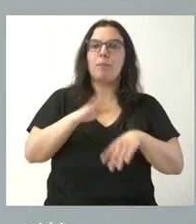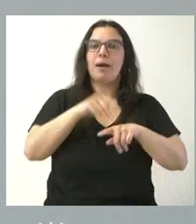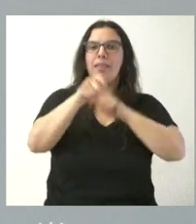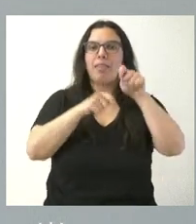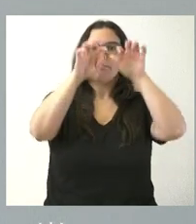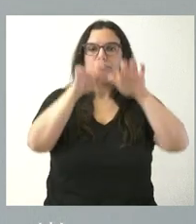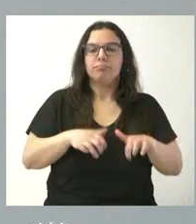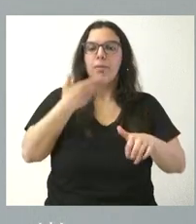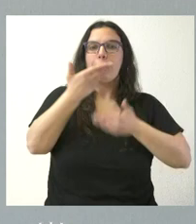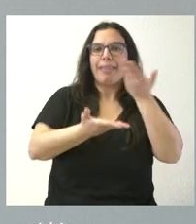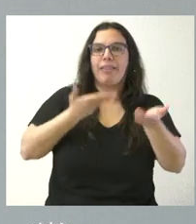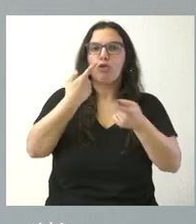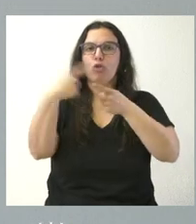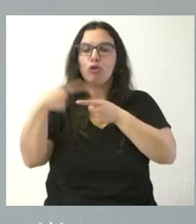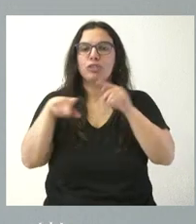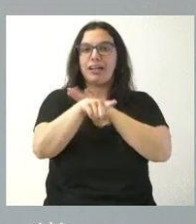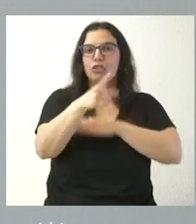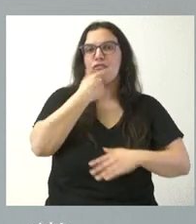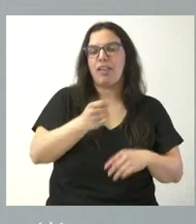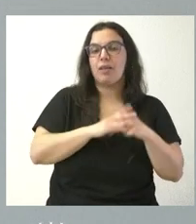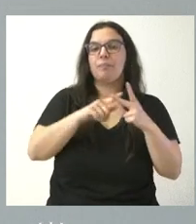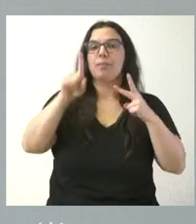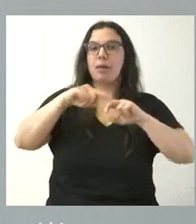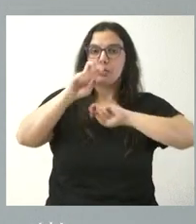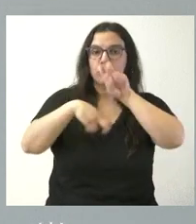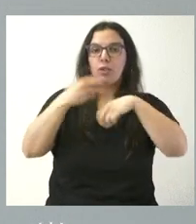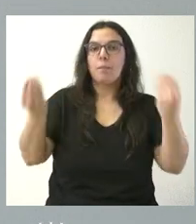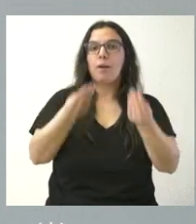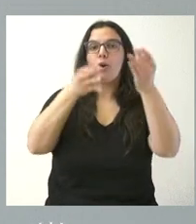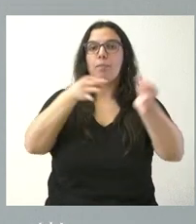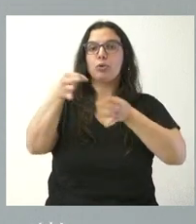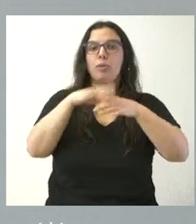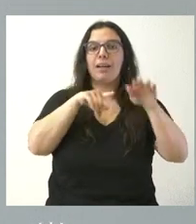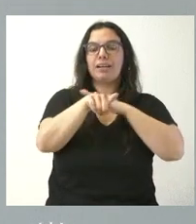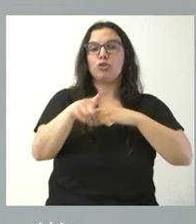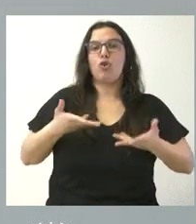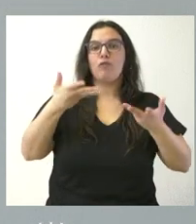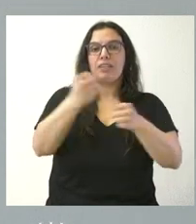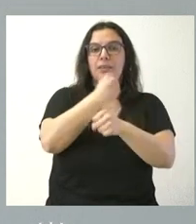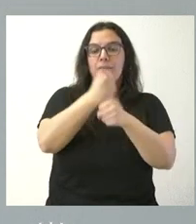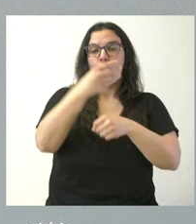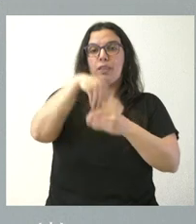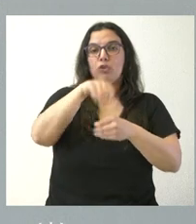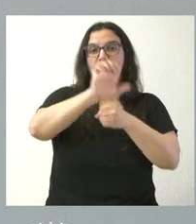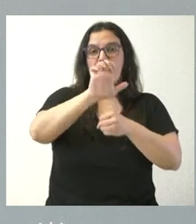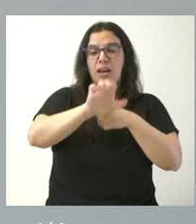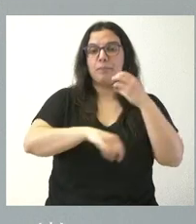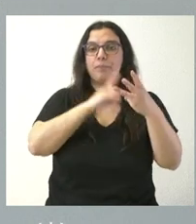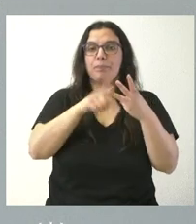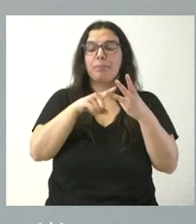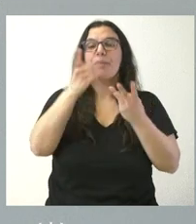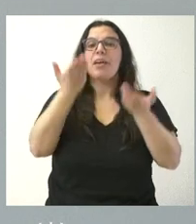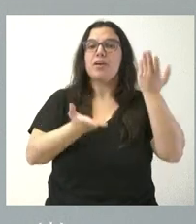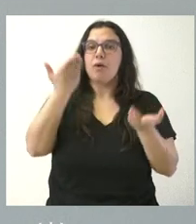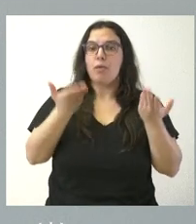las solicitudes de los ciudadanos, la actualización y mejora del protocolo para la gestión de las ofertas de empleo por parte del ECIL, la